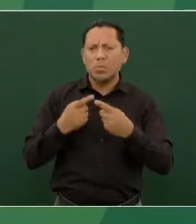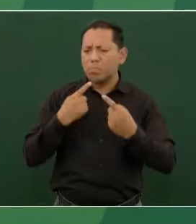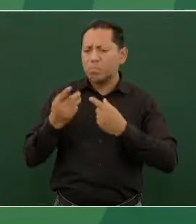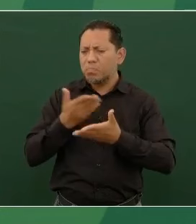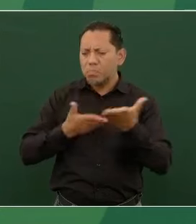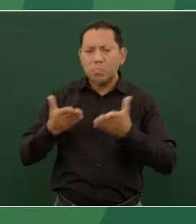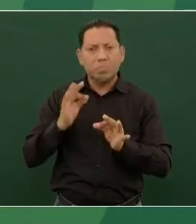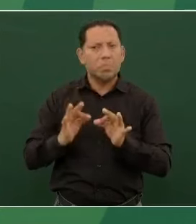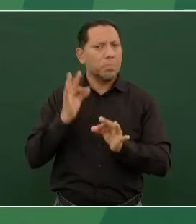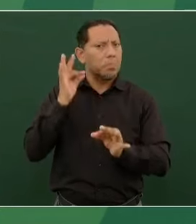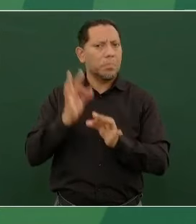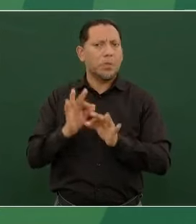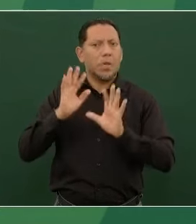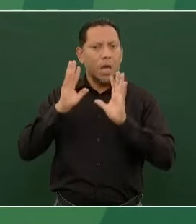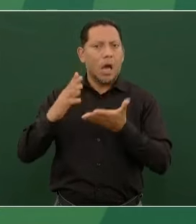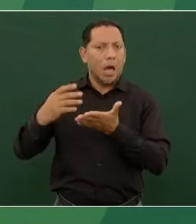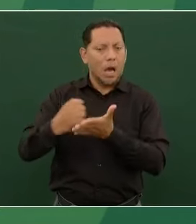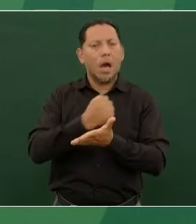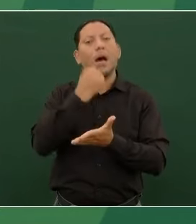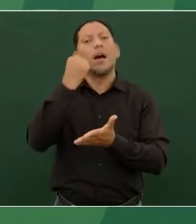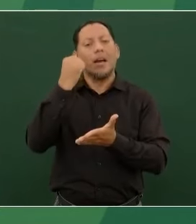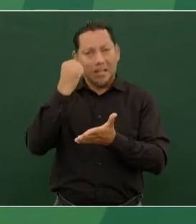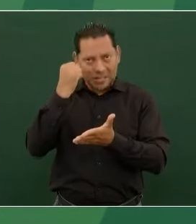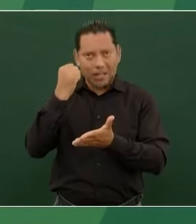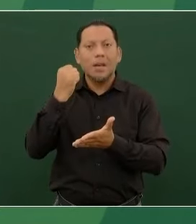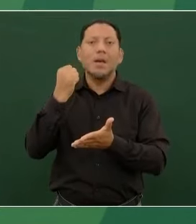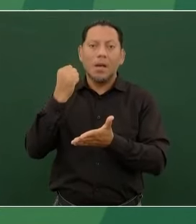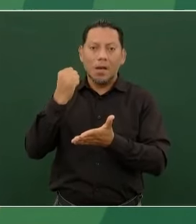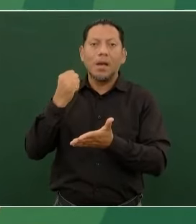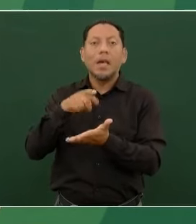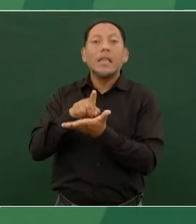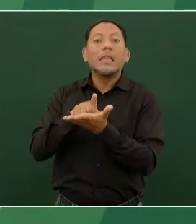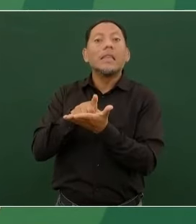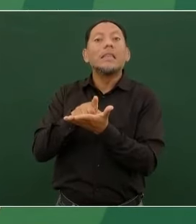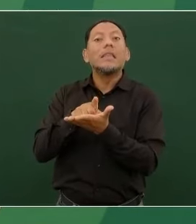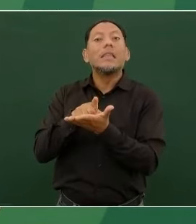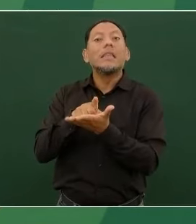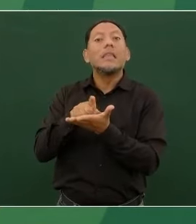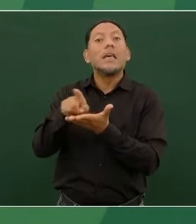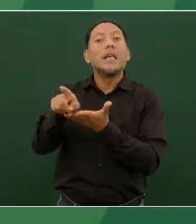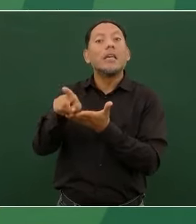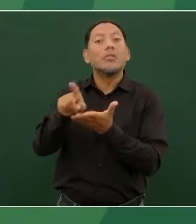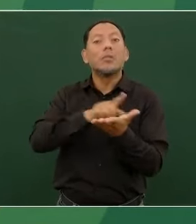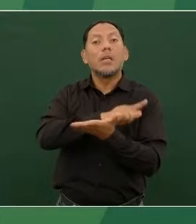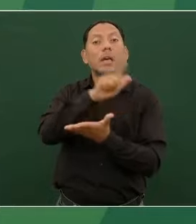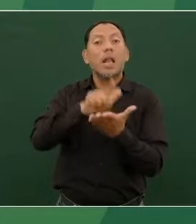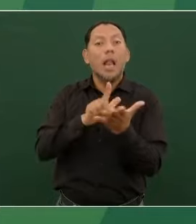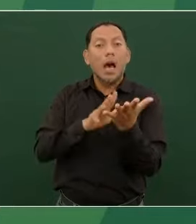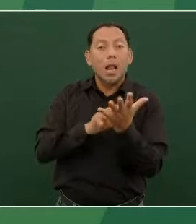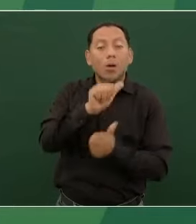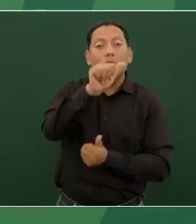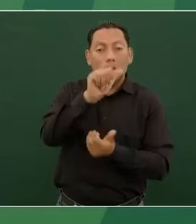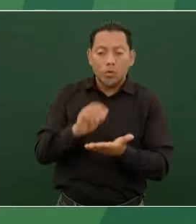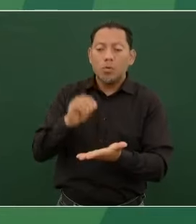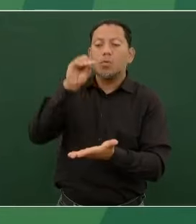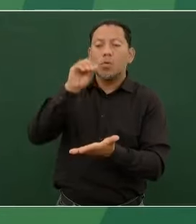los programas de bienestar sean derechos constitucionales.